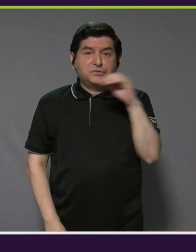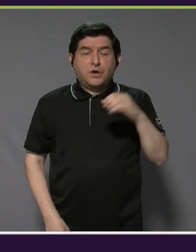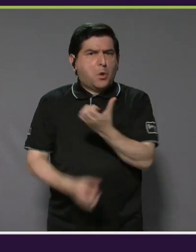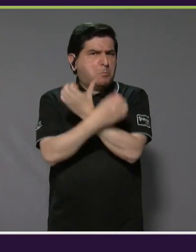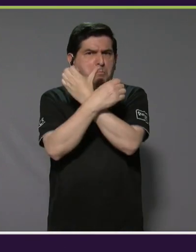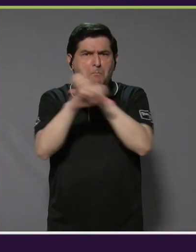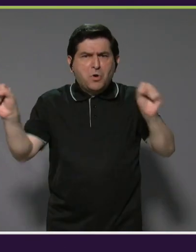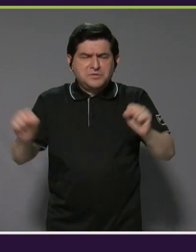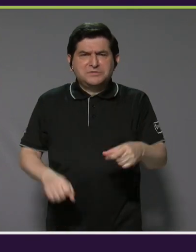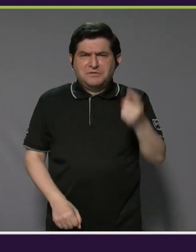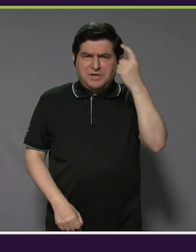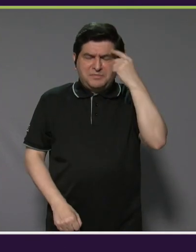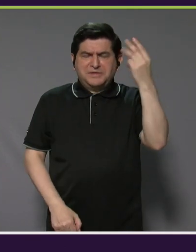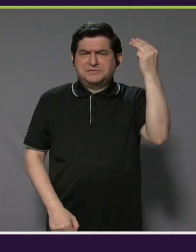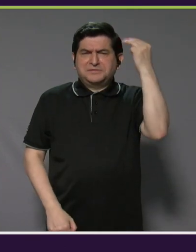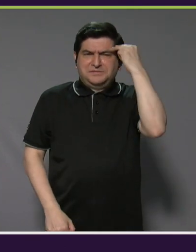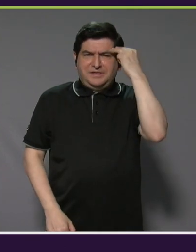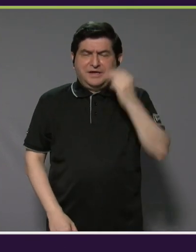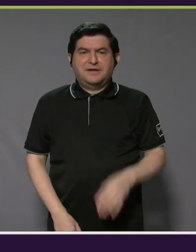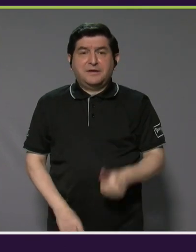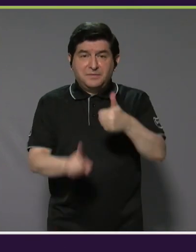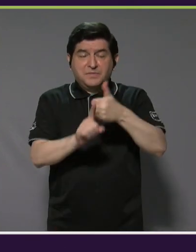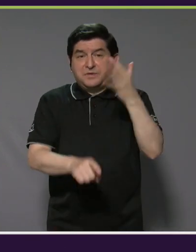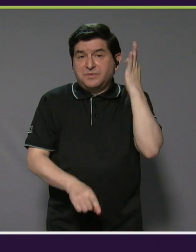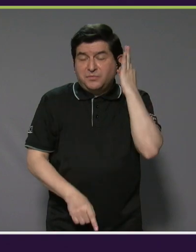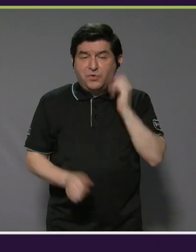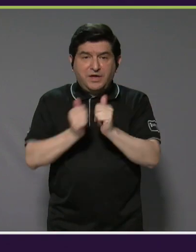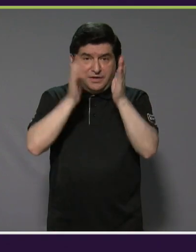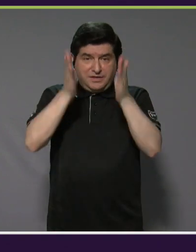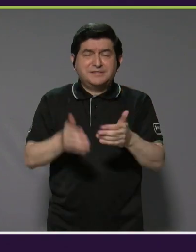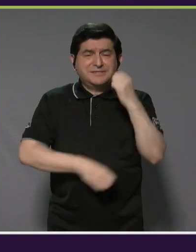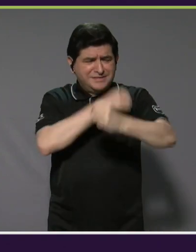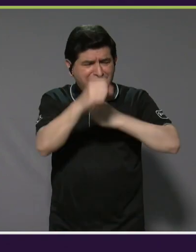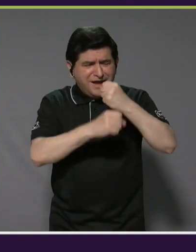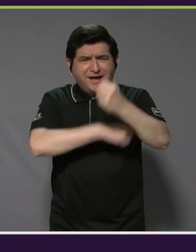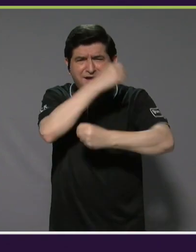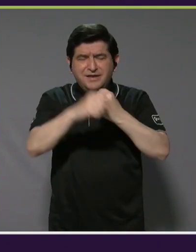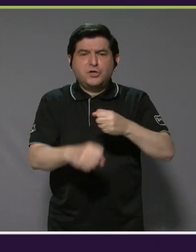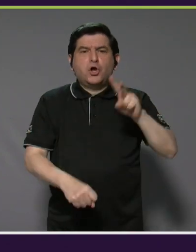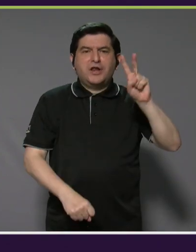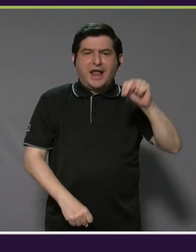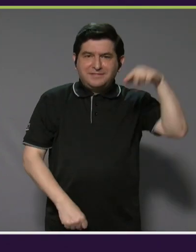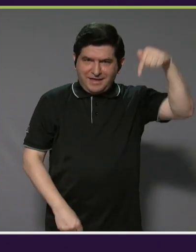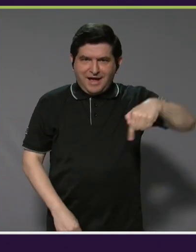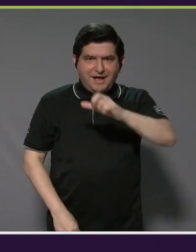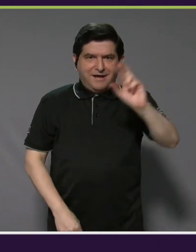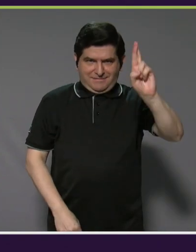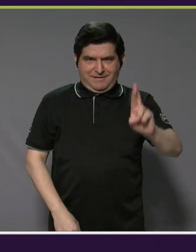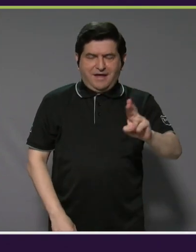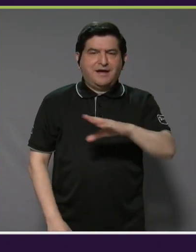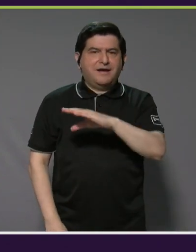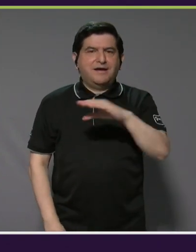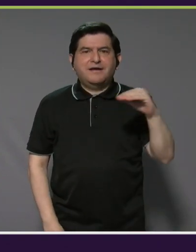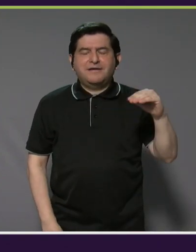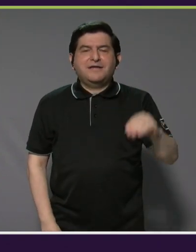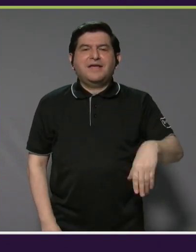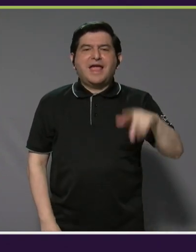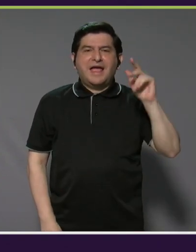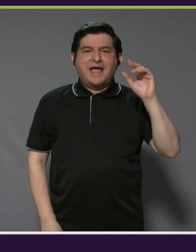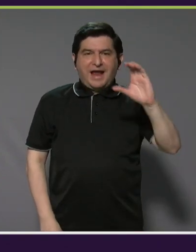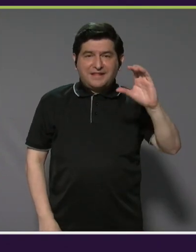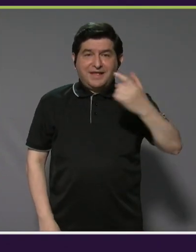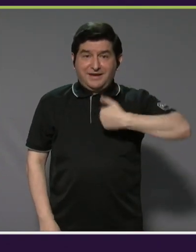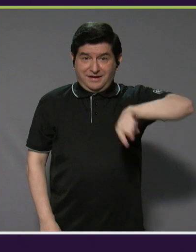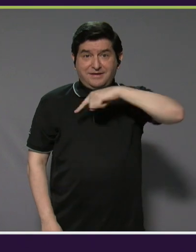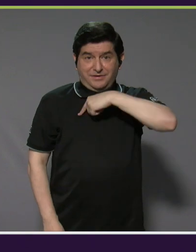imposible como lo tienen en su mente y que las mismas chicas deportistas que llevan años en esto, como Natalia de acá de Costa Rica y Catalina, en